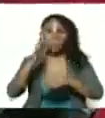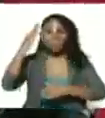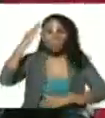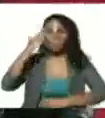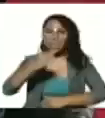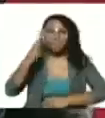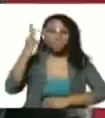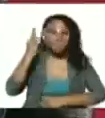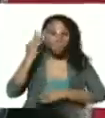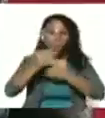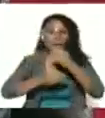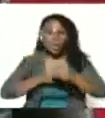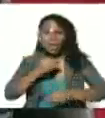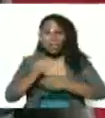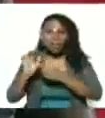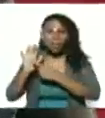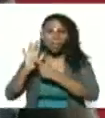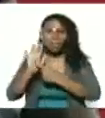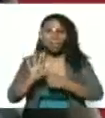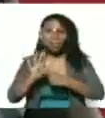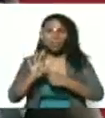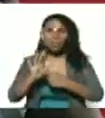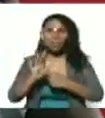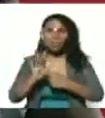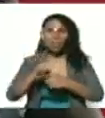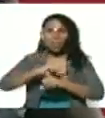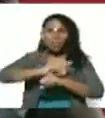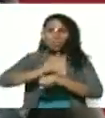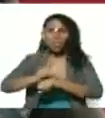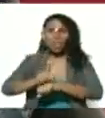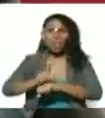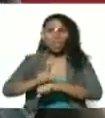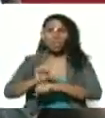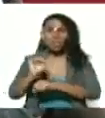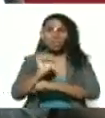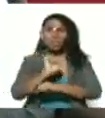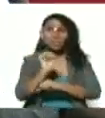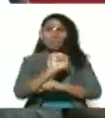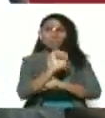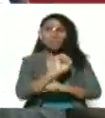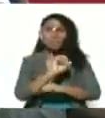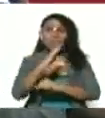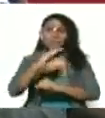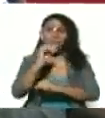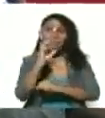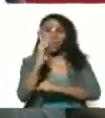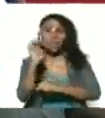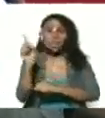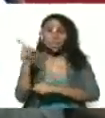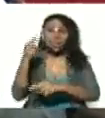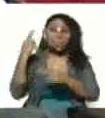una fragata dando el ejemplo un tanco de transporte Carmen tenés que peligrosa